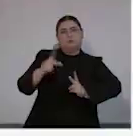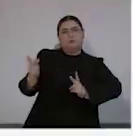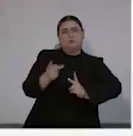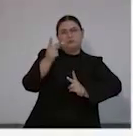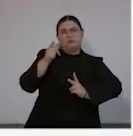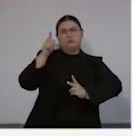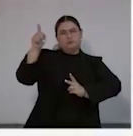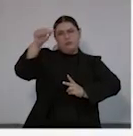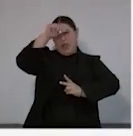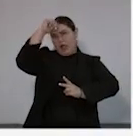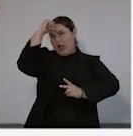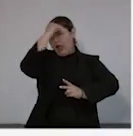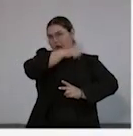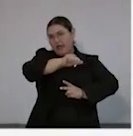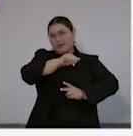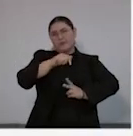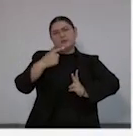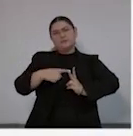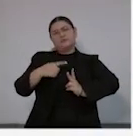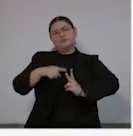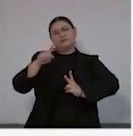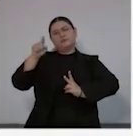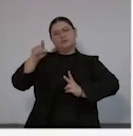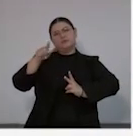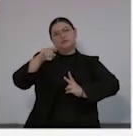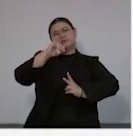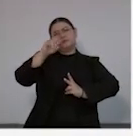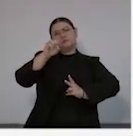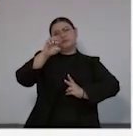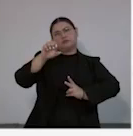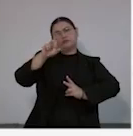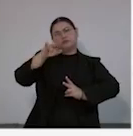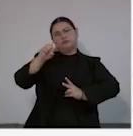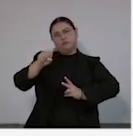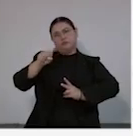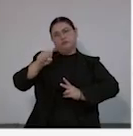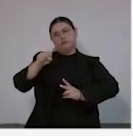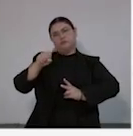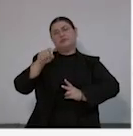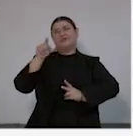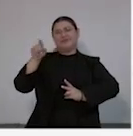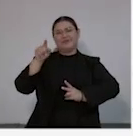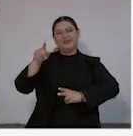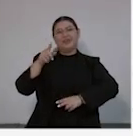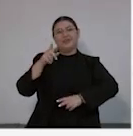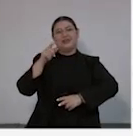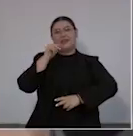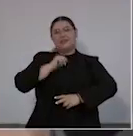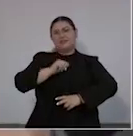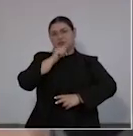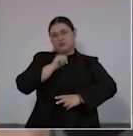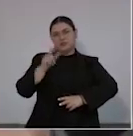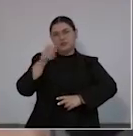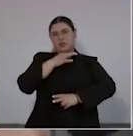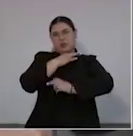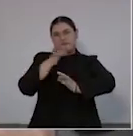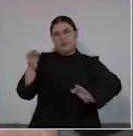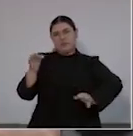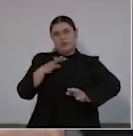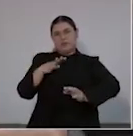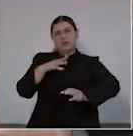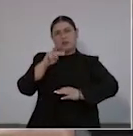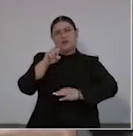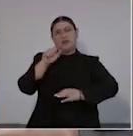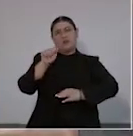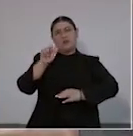Arizona, el doctor José Luis Rubio Pino, dijo que el gran cuello de botella del New Shorty